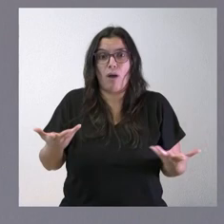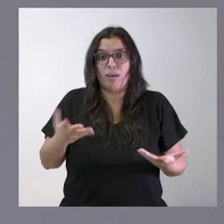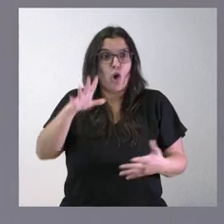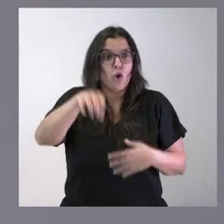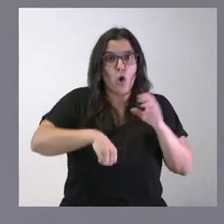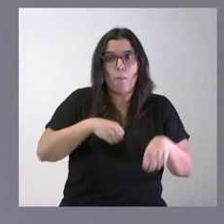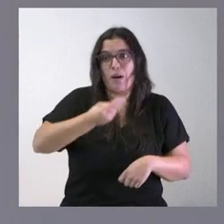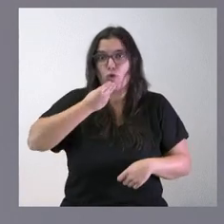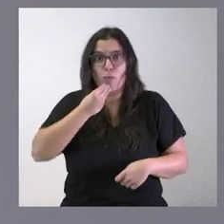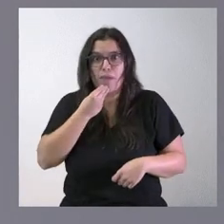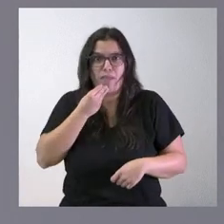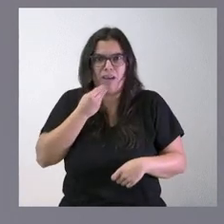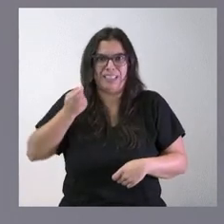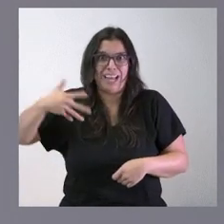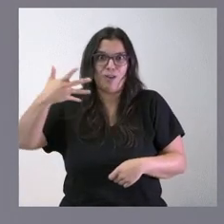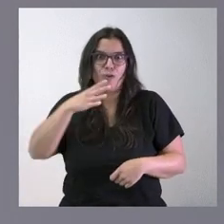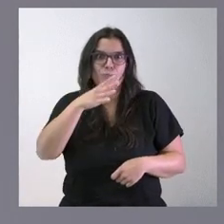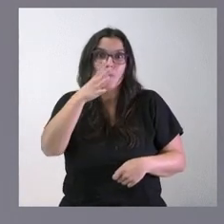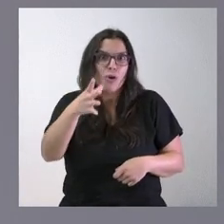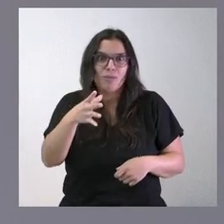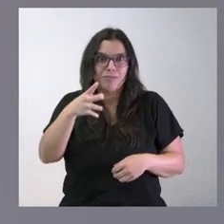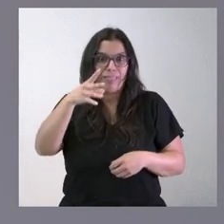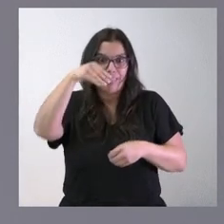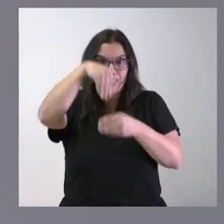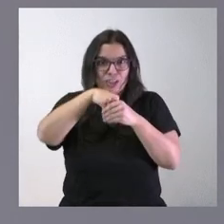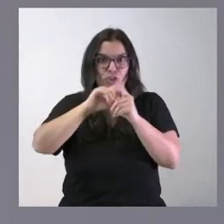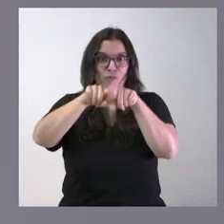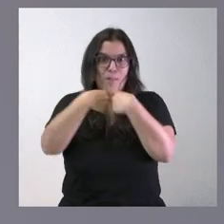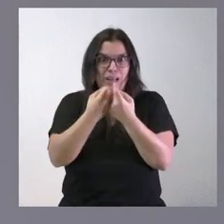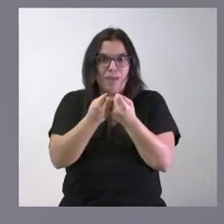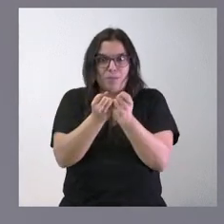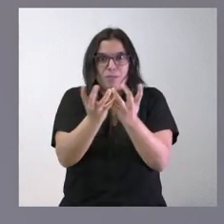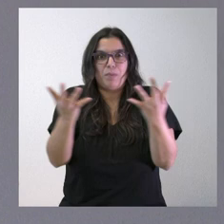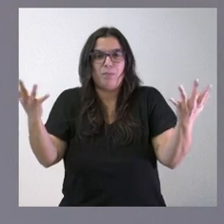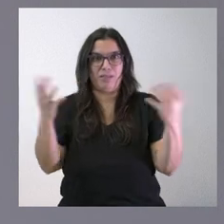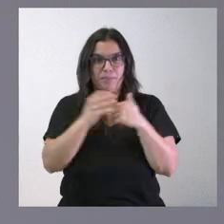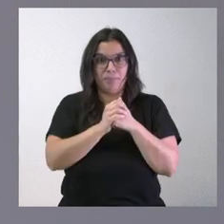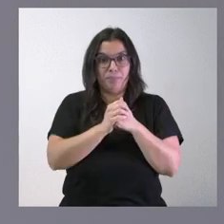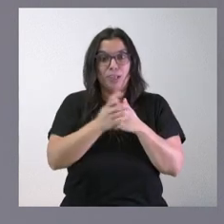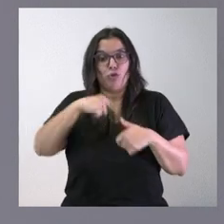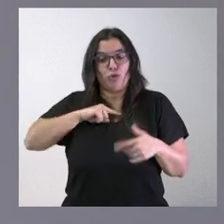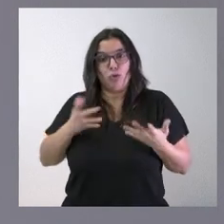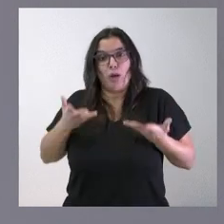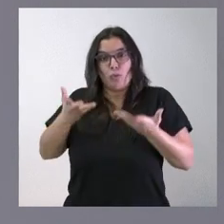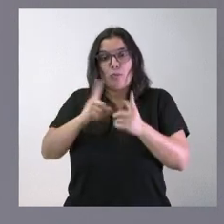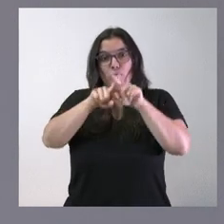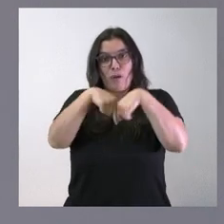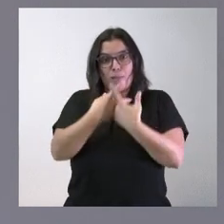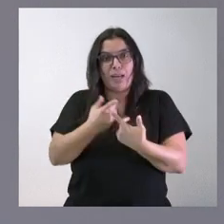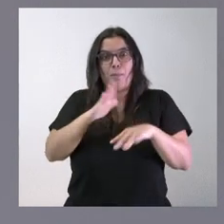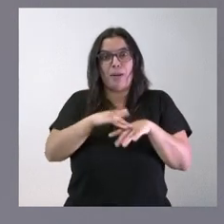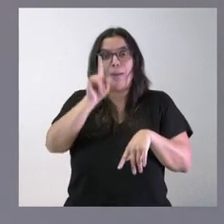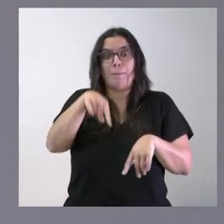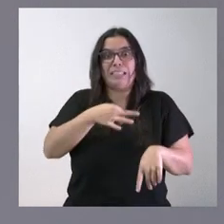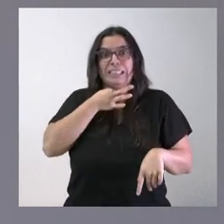compra es más alto cuanto mayor es el número de miembros que hay en una familia y si lo que estamos ayudando es a familias a llegar a fin de mes